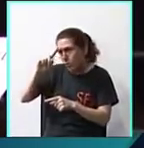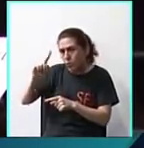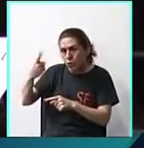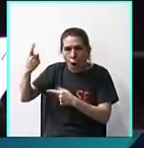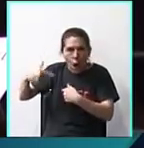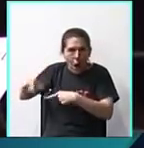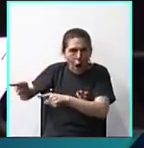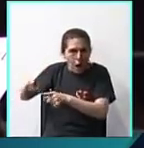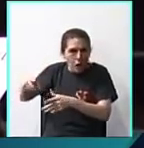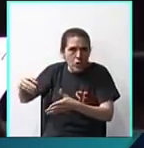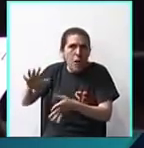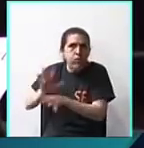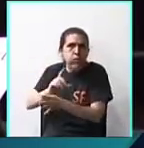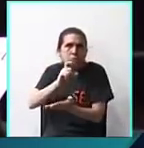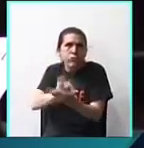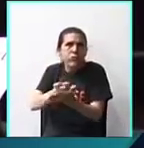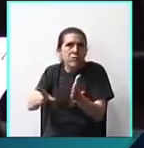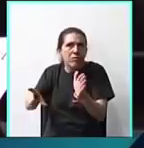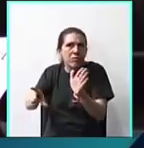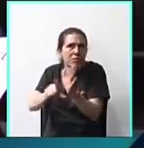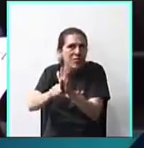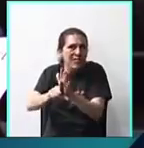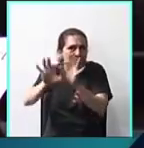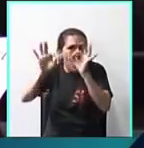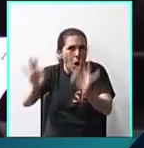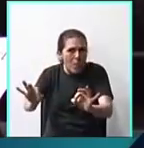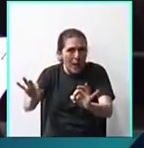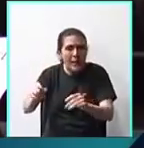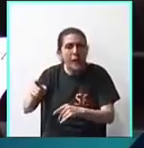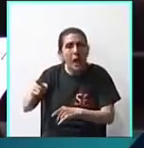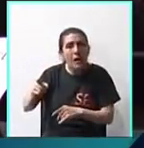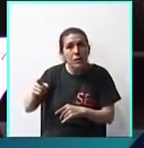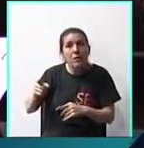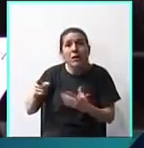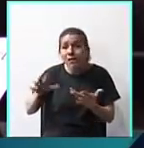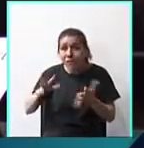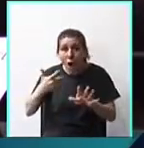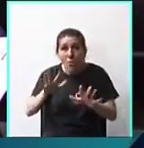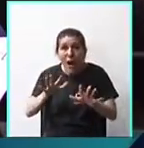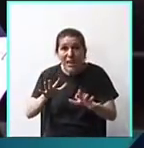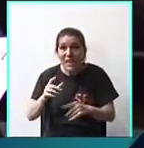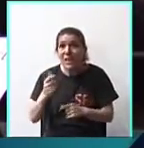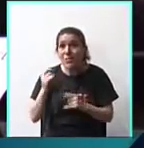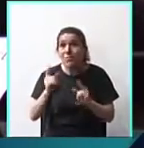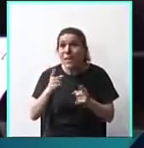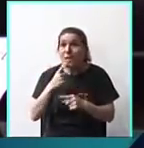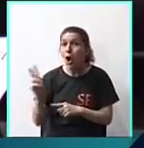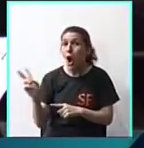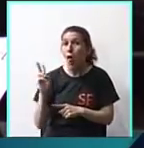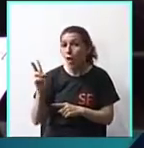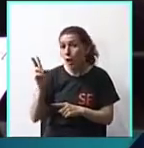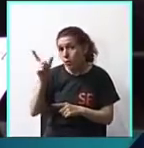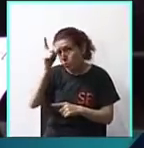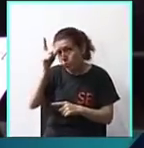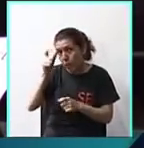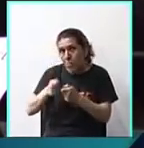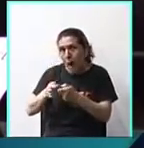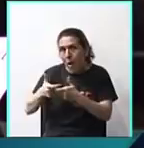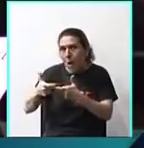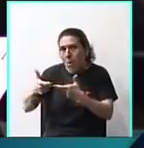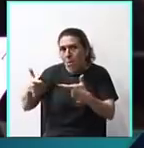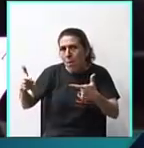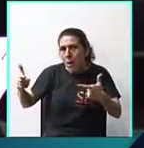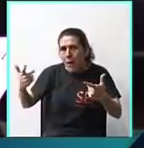toda la legislación vigente, están haciendo que casos como los de estos dos prefectos se multipliquen.